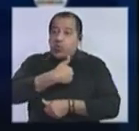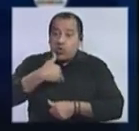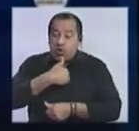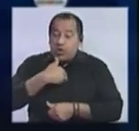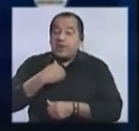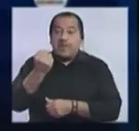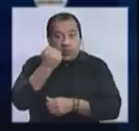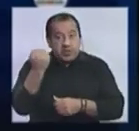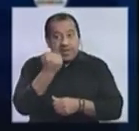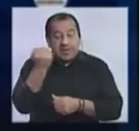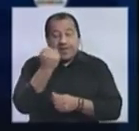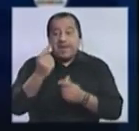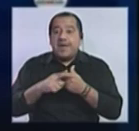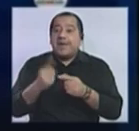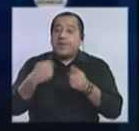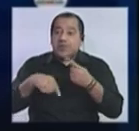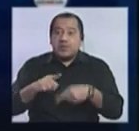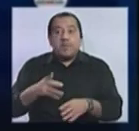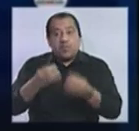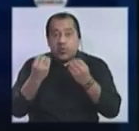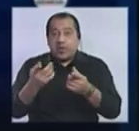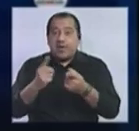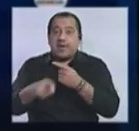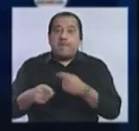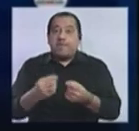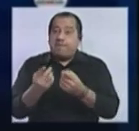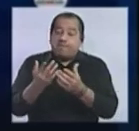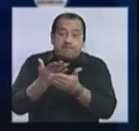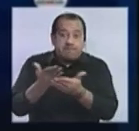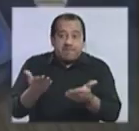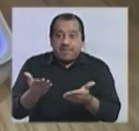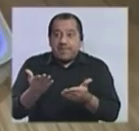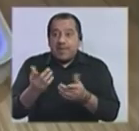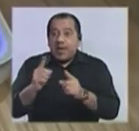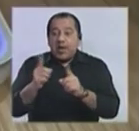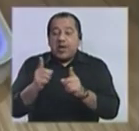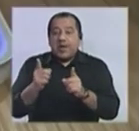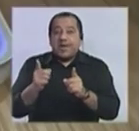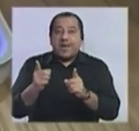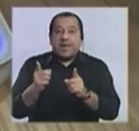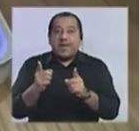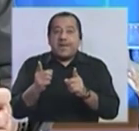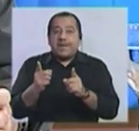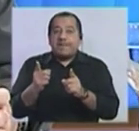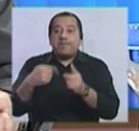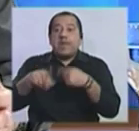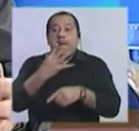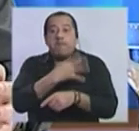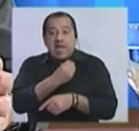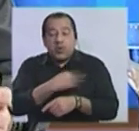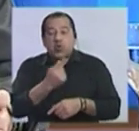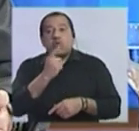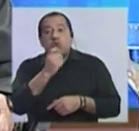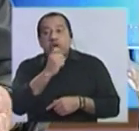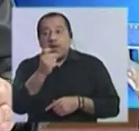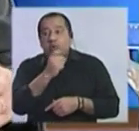en un sentido más amplio, porque además ni siquiera es, en el caso de blancos y colorados, con